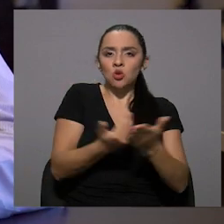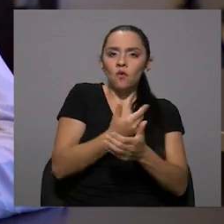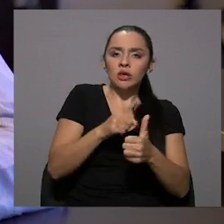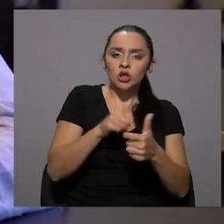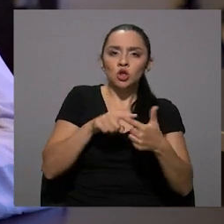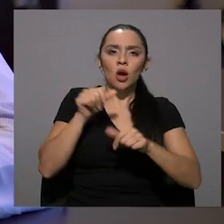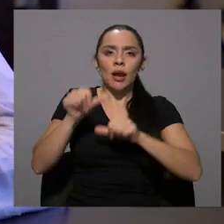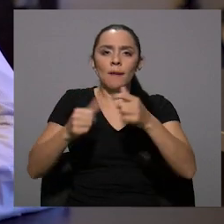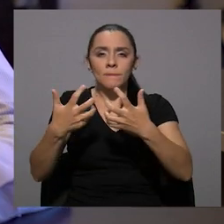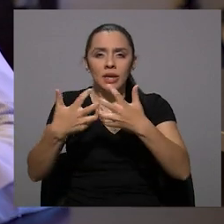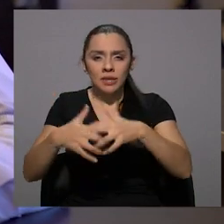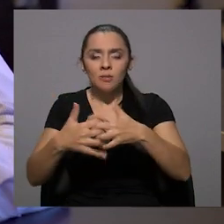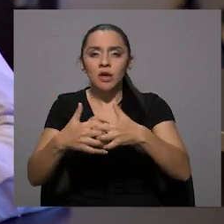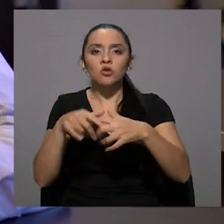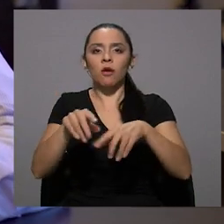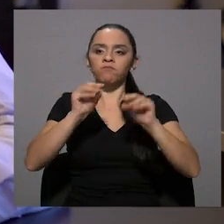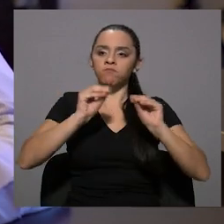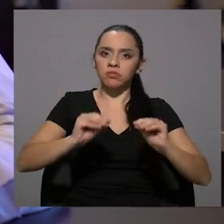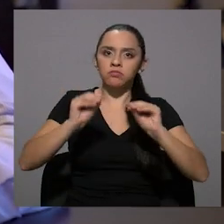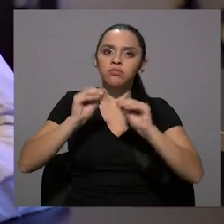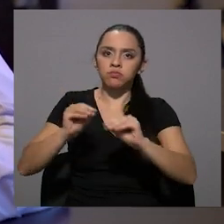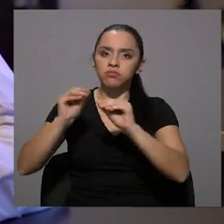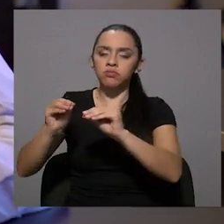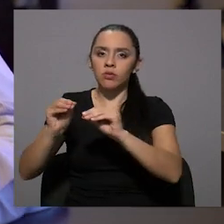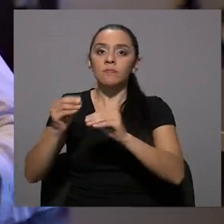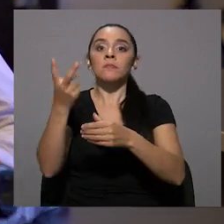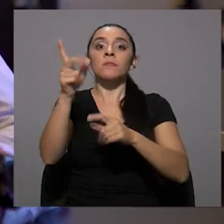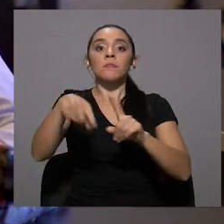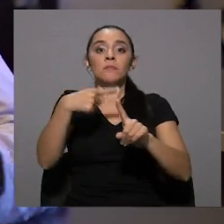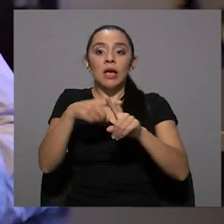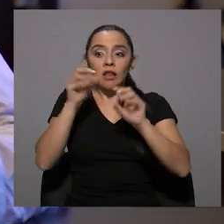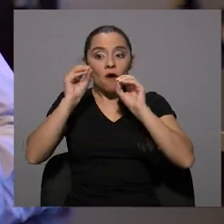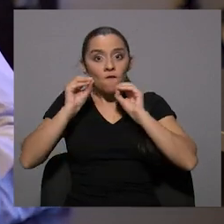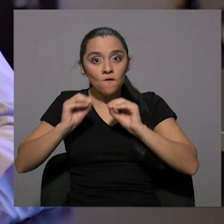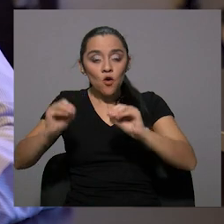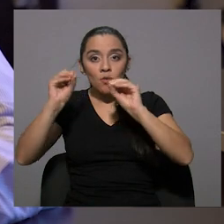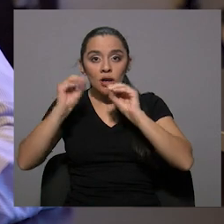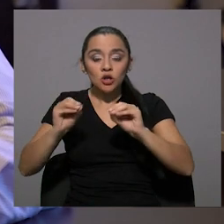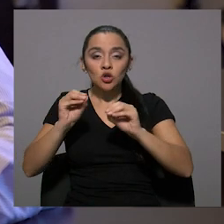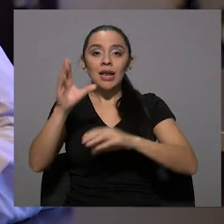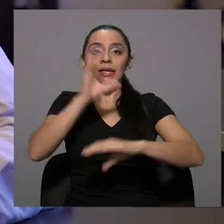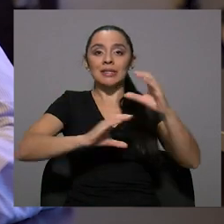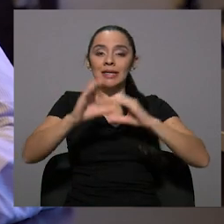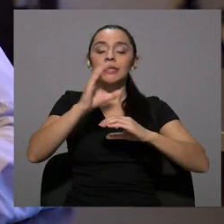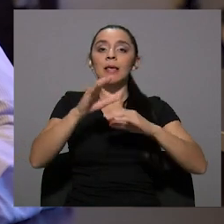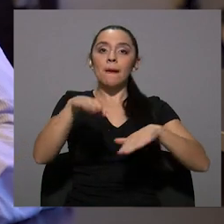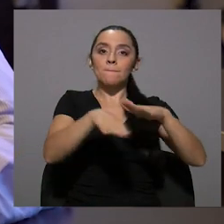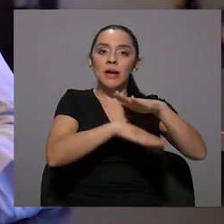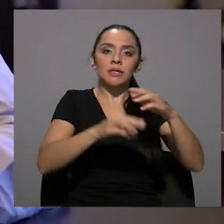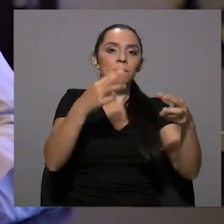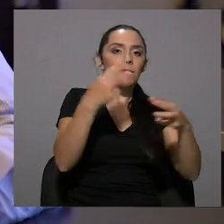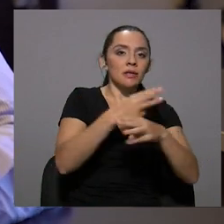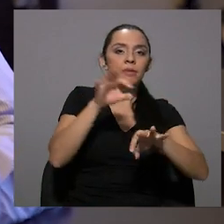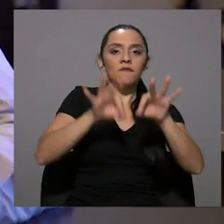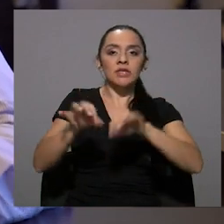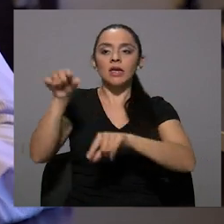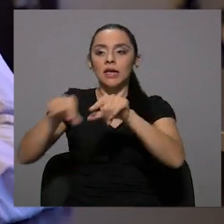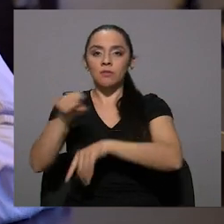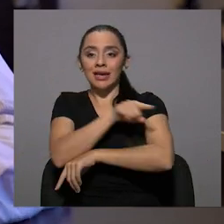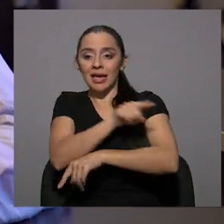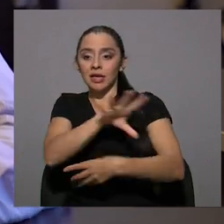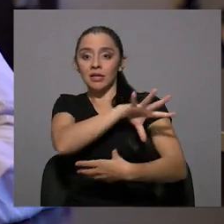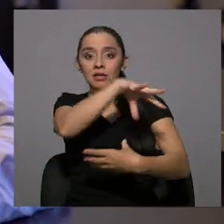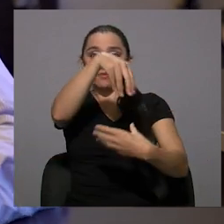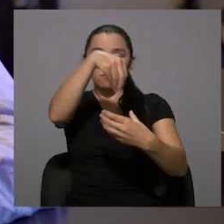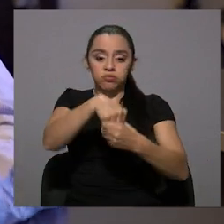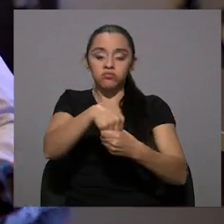ligadas a la innovación, al emprendimiento, que junto con la formación en las ciencias básicas de matemática,